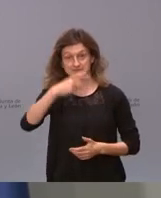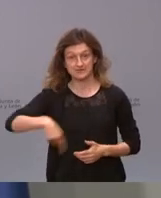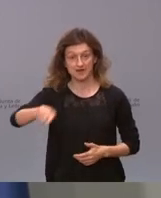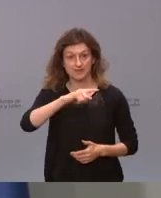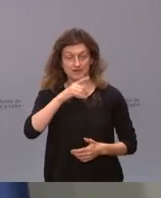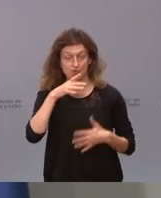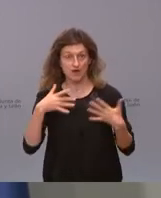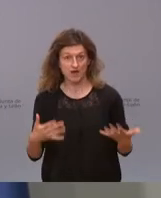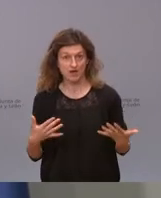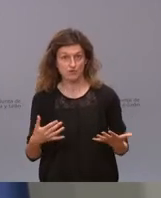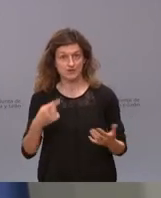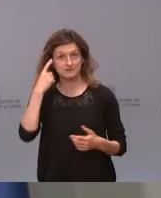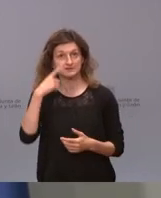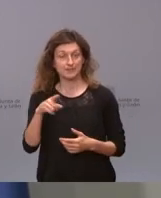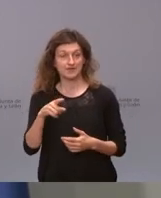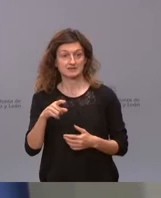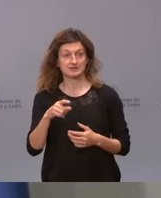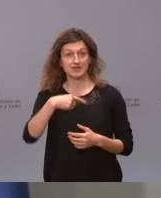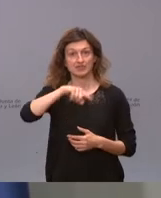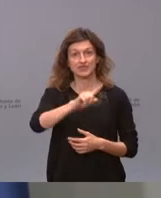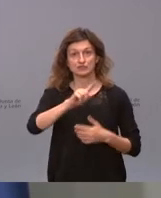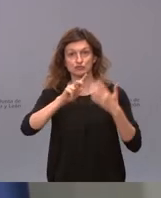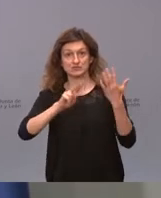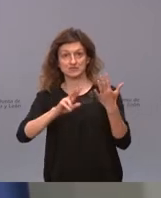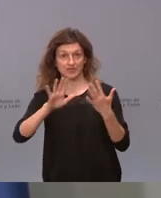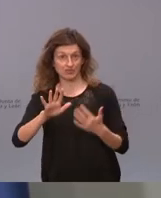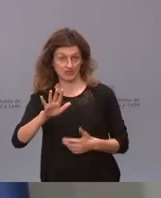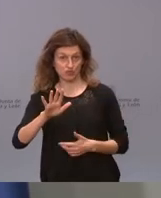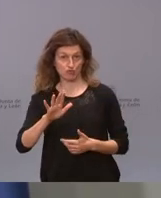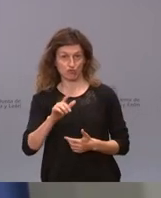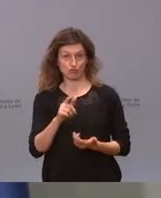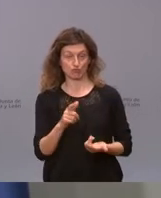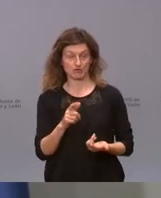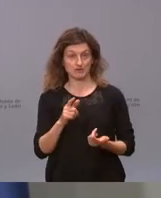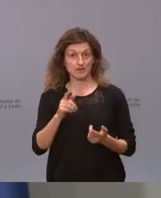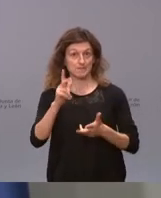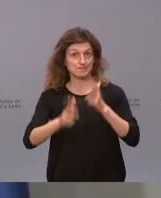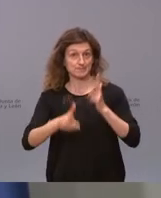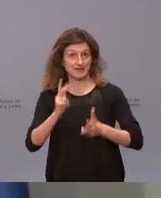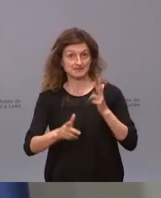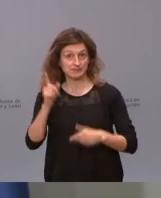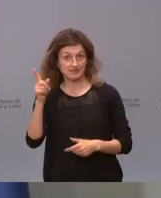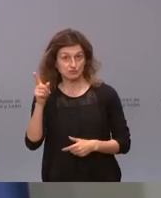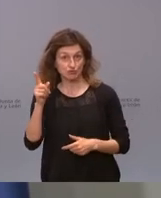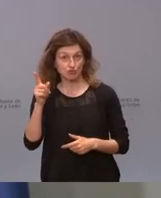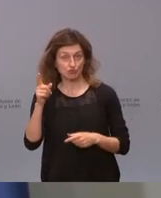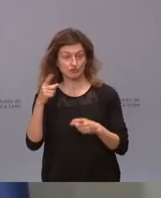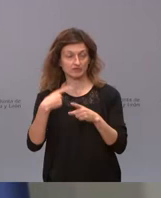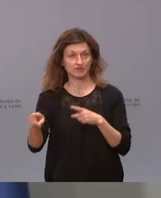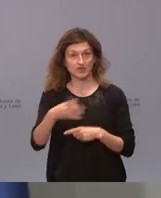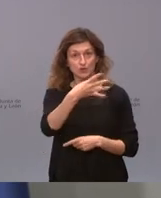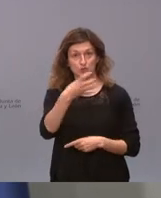de hoy, siendo nuestra incidencia, como les hemos dicho, de 175 en el País Vasco, la incidencia en este momento es de